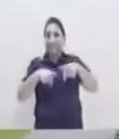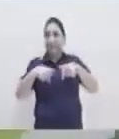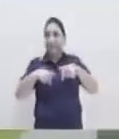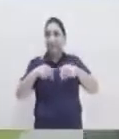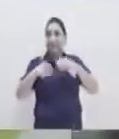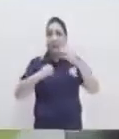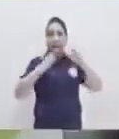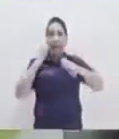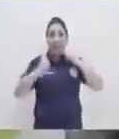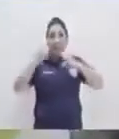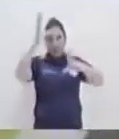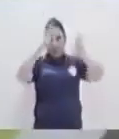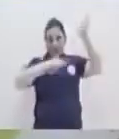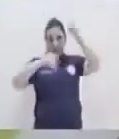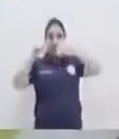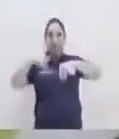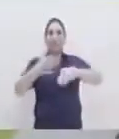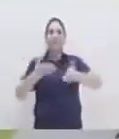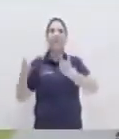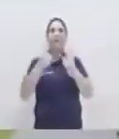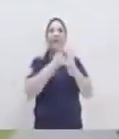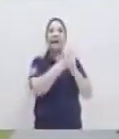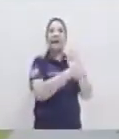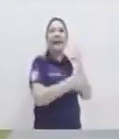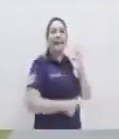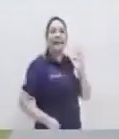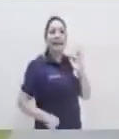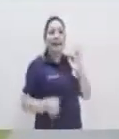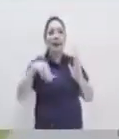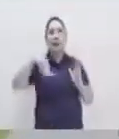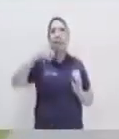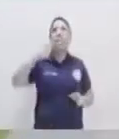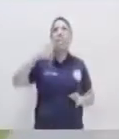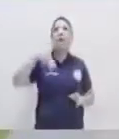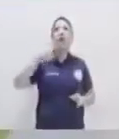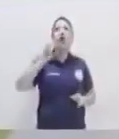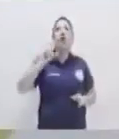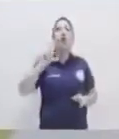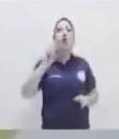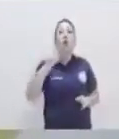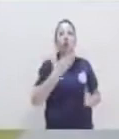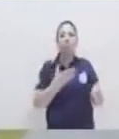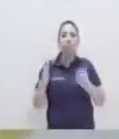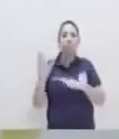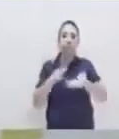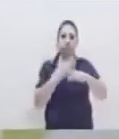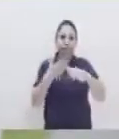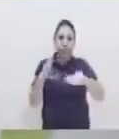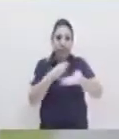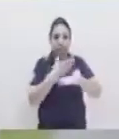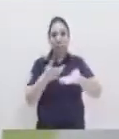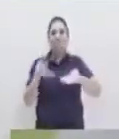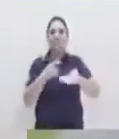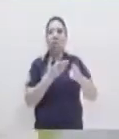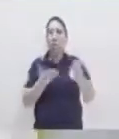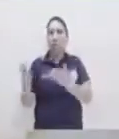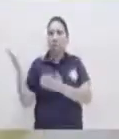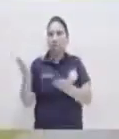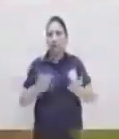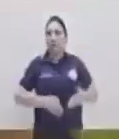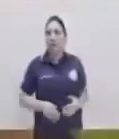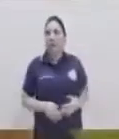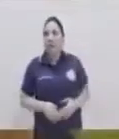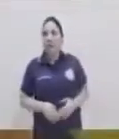Bienvenidos al segmento de Expresión Artística. Hoy nos acompaña nuevamente el profesor Manolo Cruz para seguirnos enseñando un poco más sobre educación